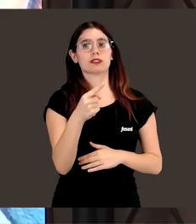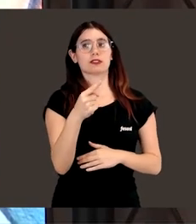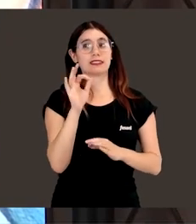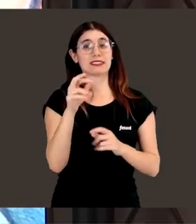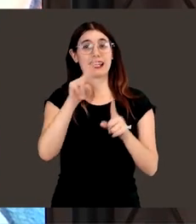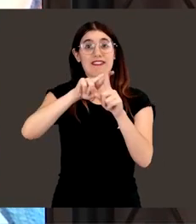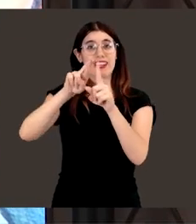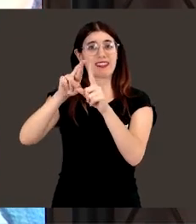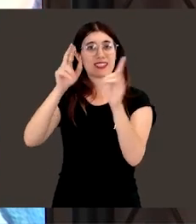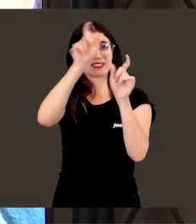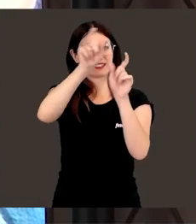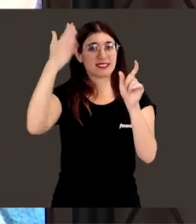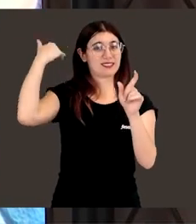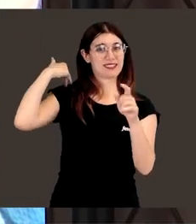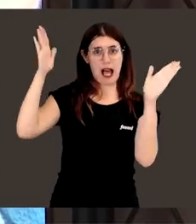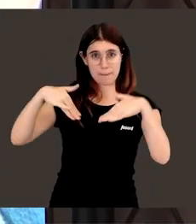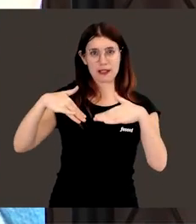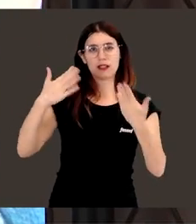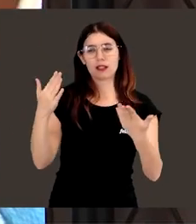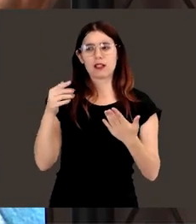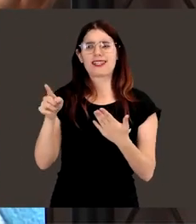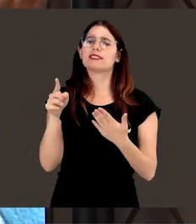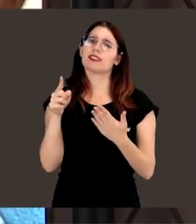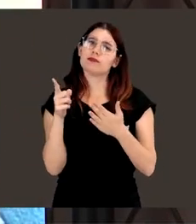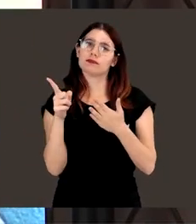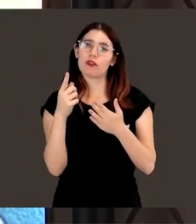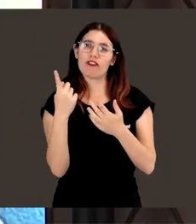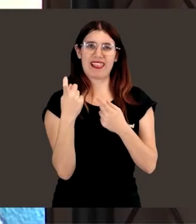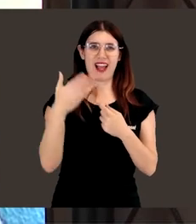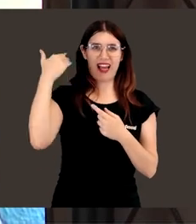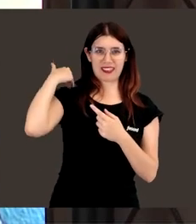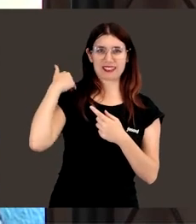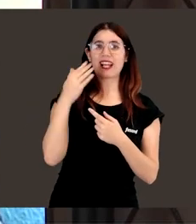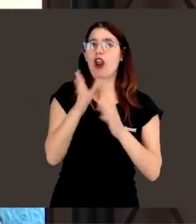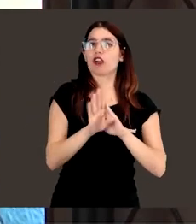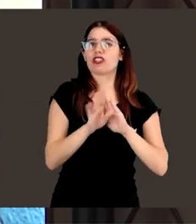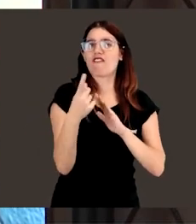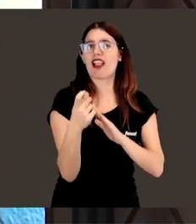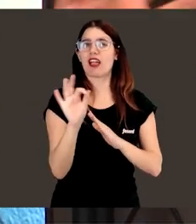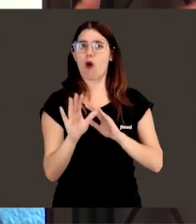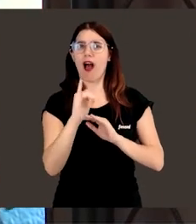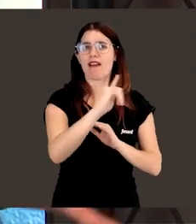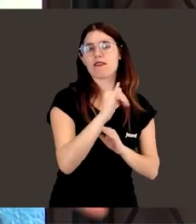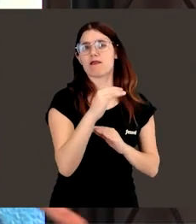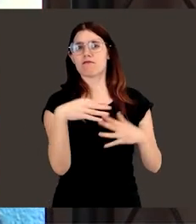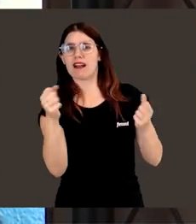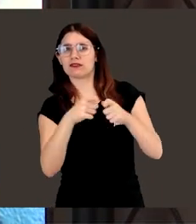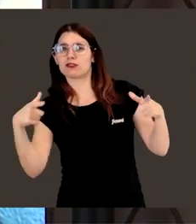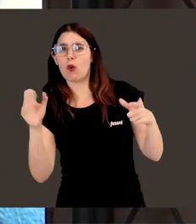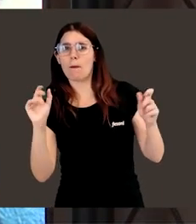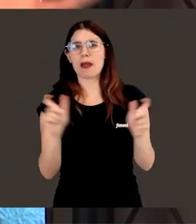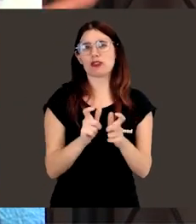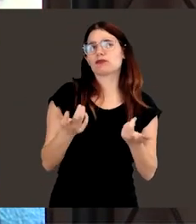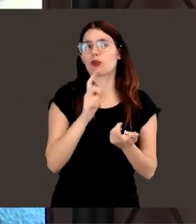referentes. Ese era uno de los déficits, entonces sigue siéndolo ahora. Intentamos que menos,